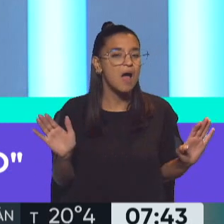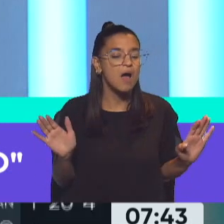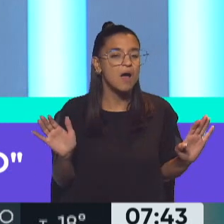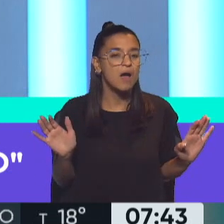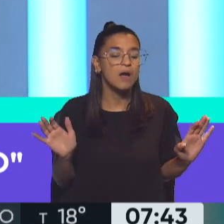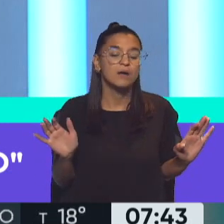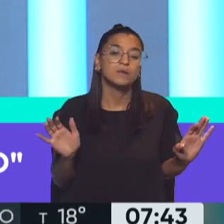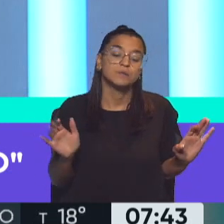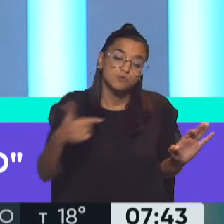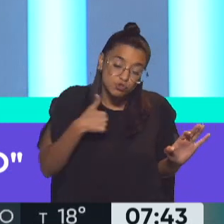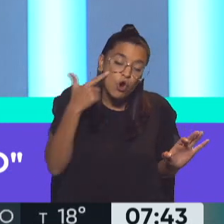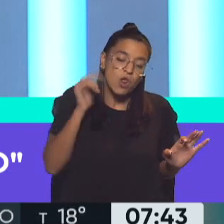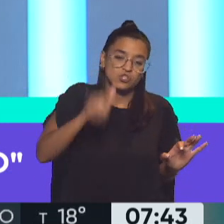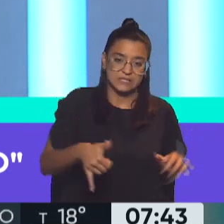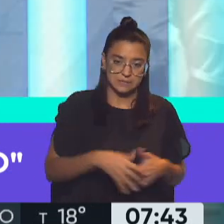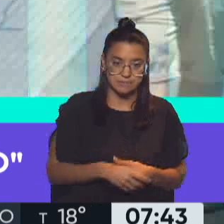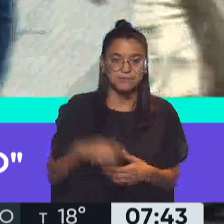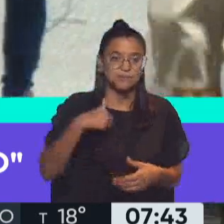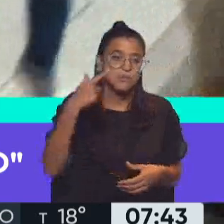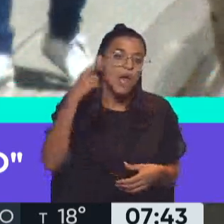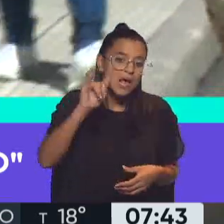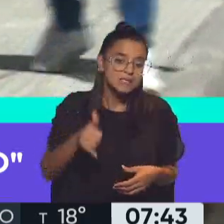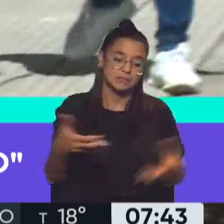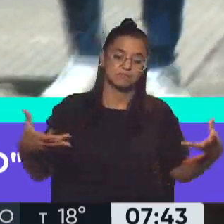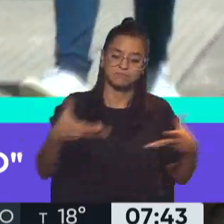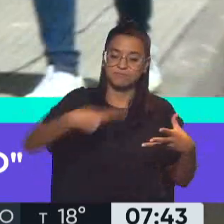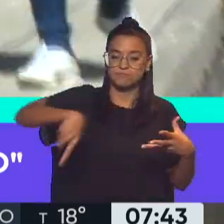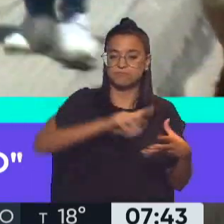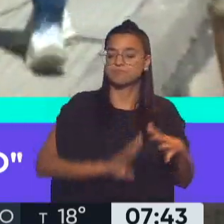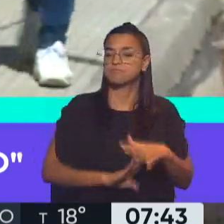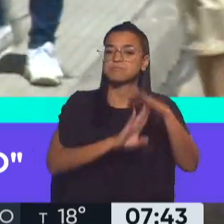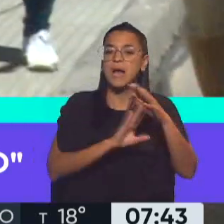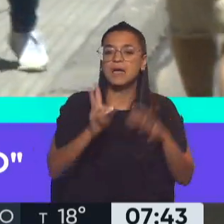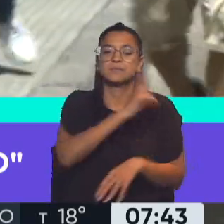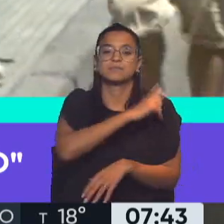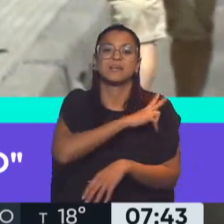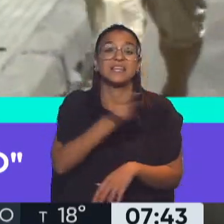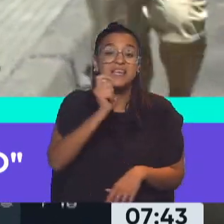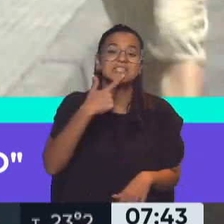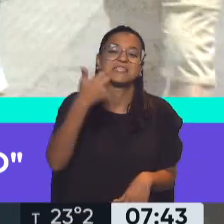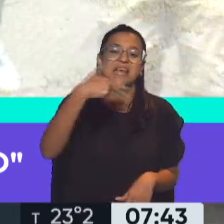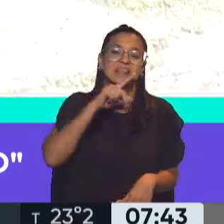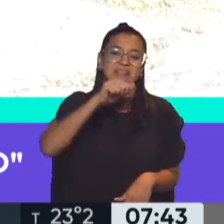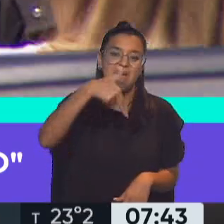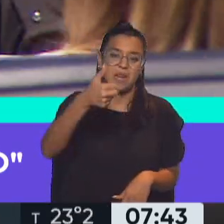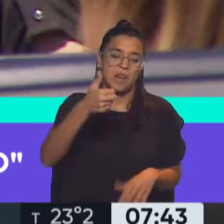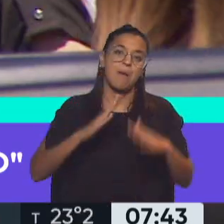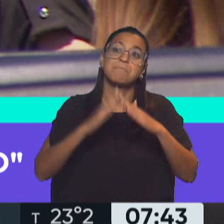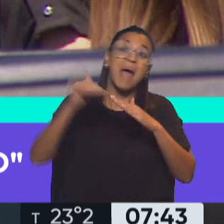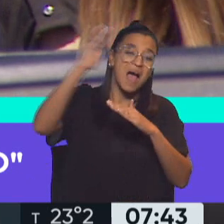A mi criterio, sí. A mi criterio, sí el cuadro está completo porque la máxima autoridad es Santana. Y creo que ahí termina.